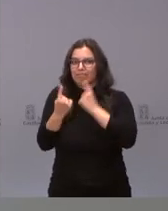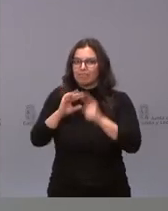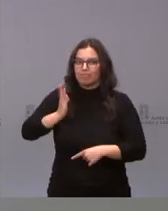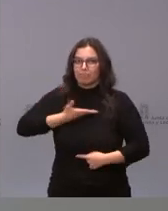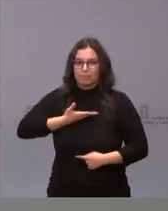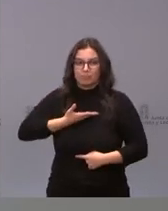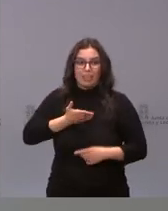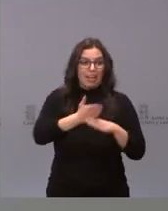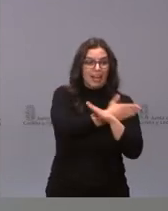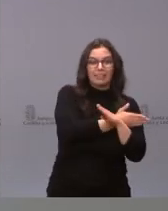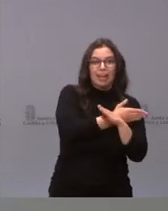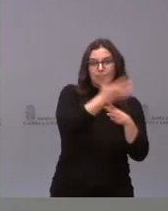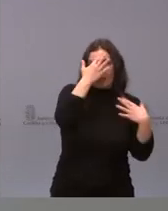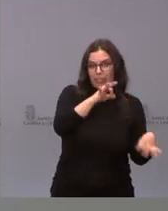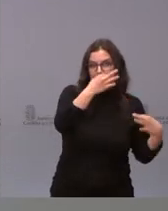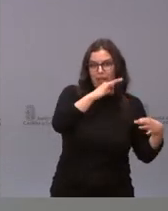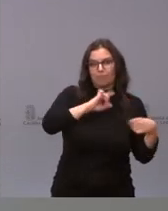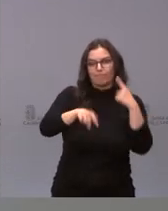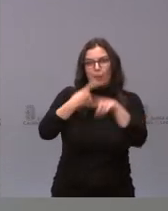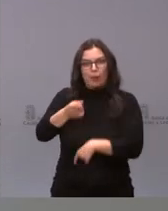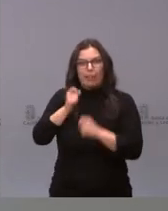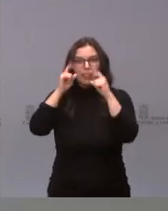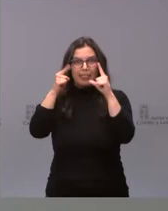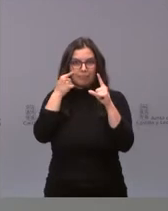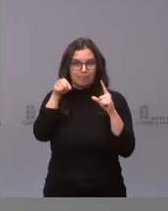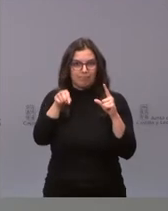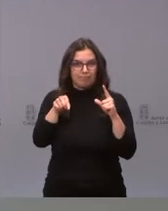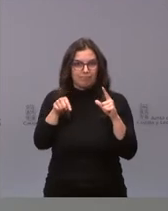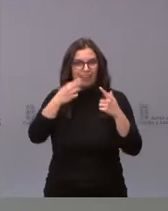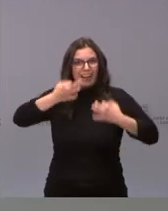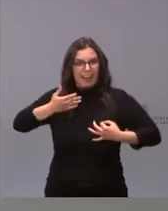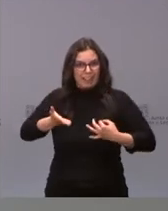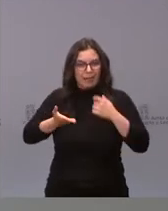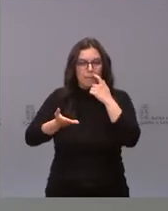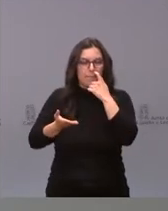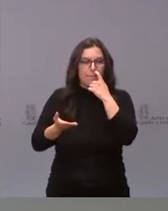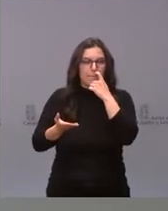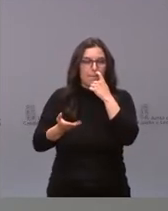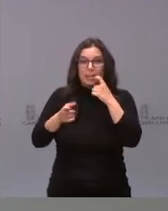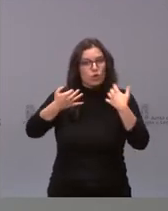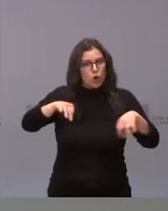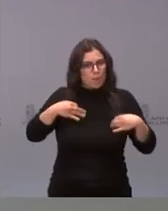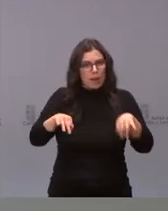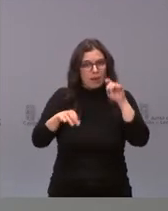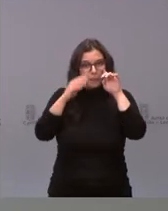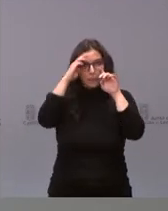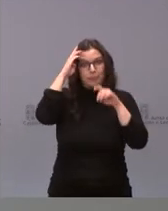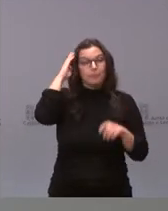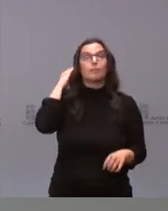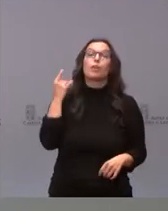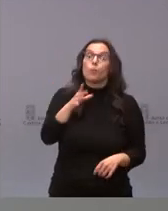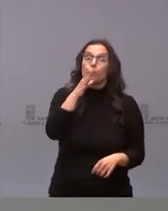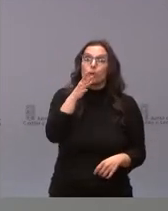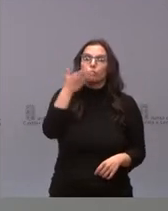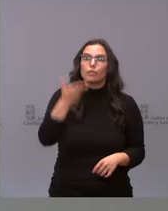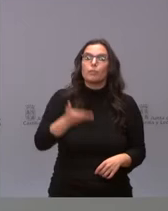secundarios que inicialmente no se habían visto en la fase muy inicial de investigación. Y aquí es donde tiene valor el sistema